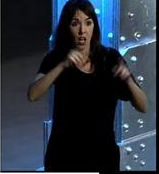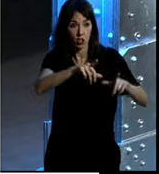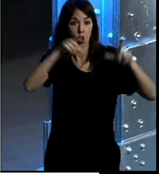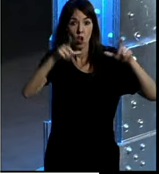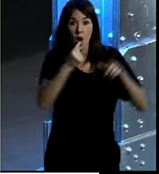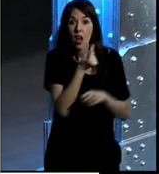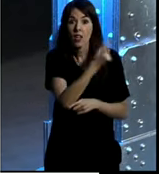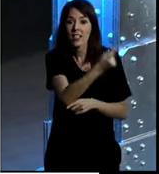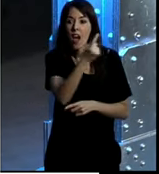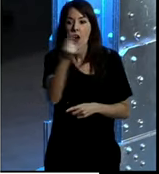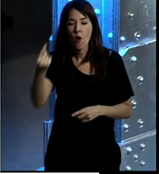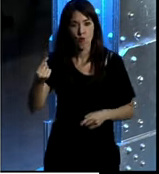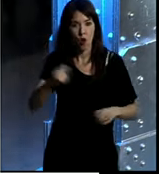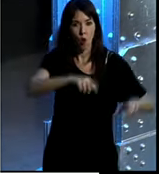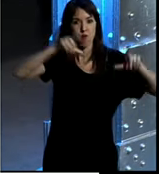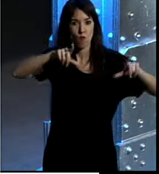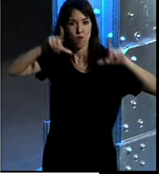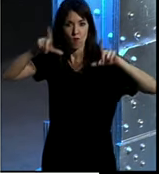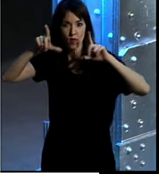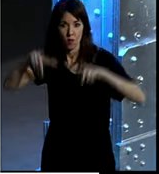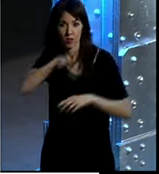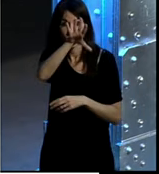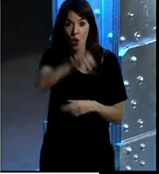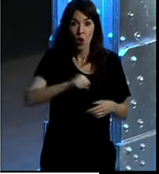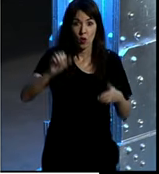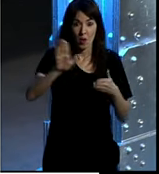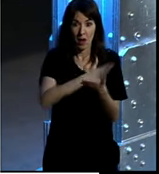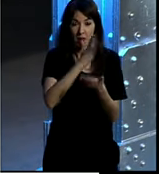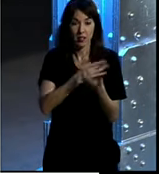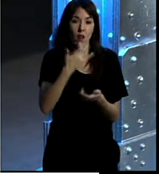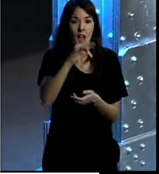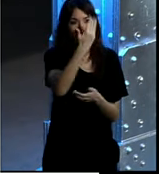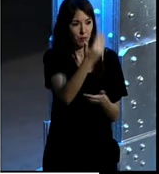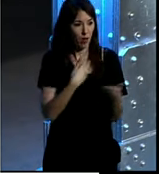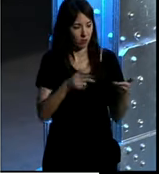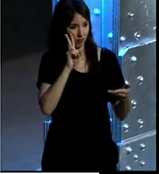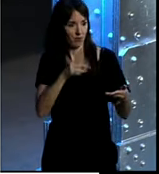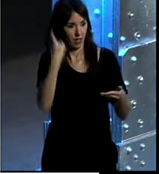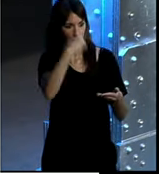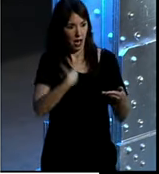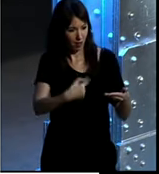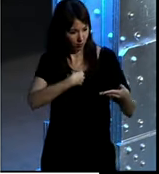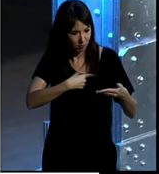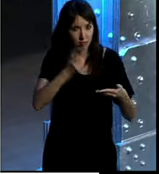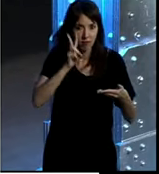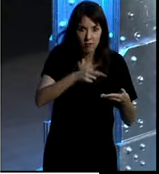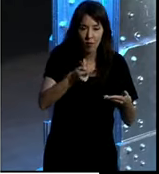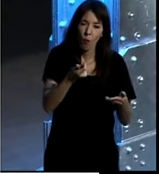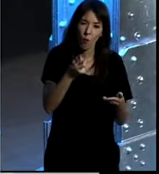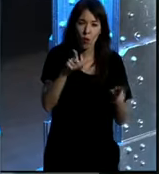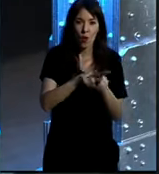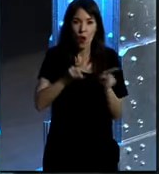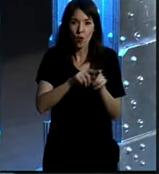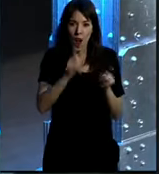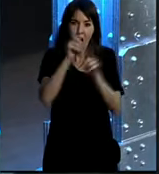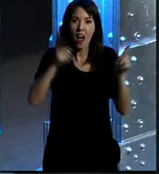nombró a cada uno de nosotros el personaje del año. Y cuando comprabas la revista esto era un espejo, en donde tú comprabas veías tu cara y eras tú. Y un poco decir, bueno, el